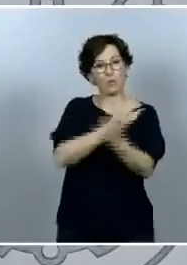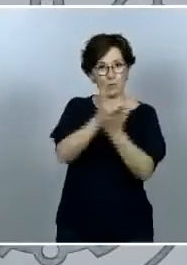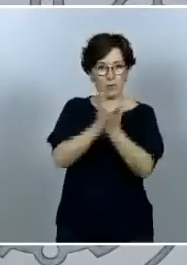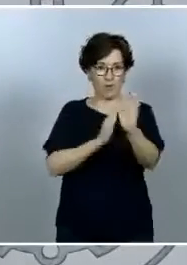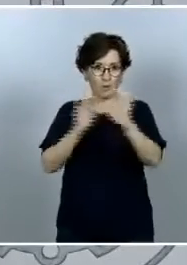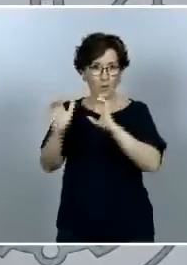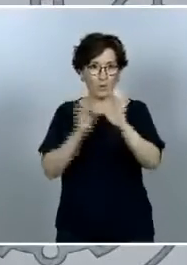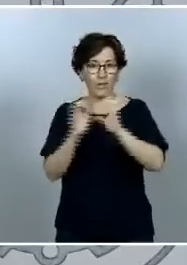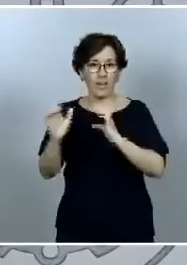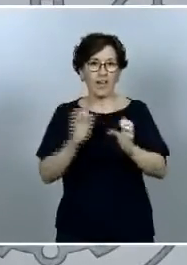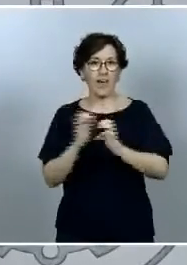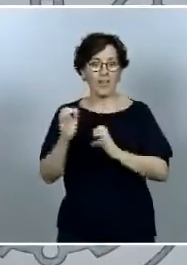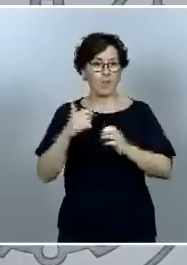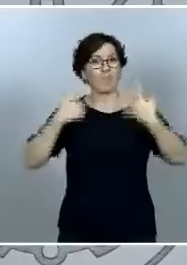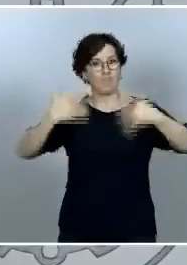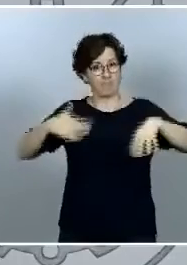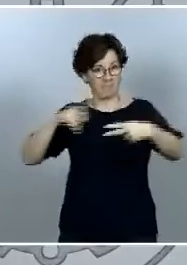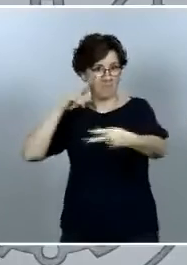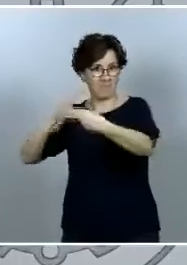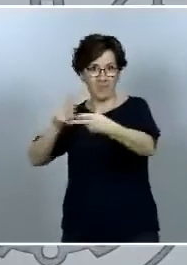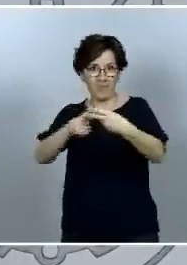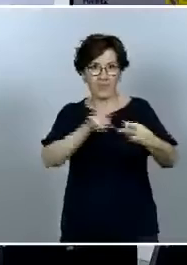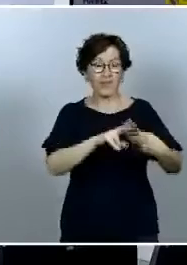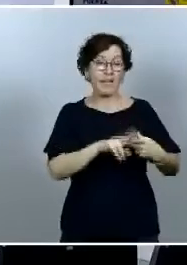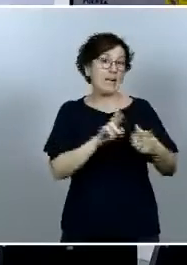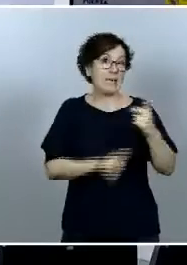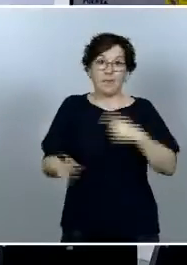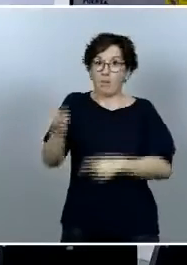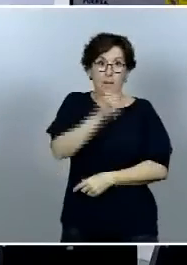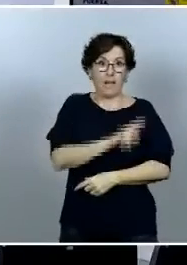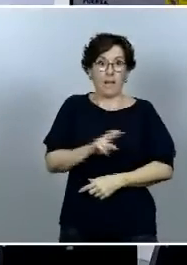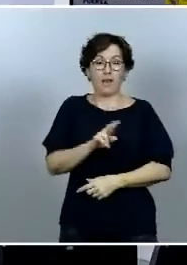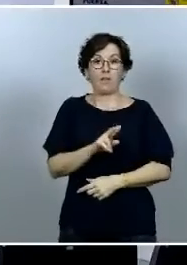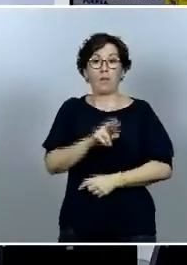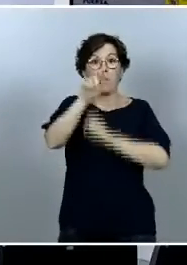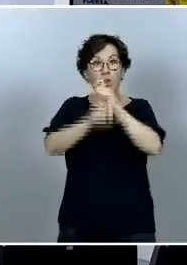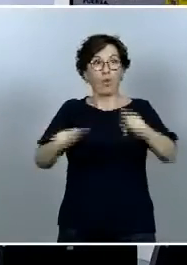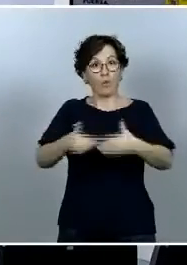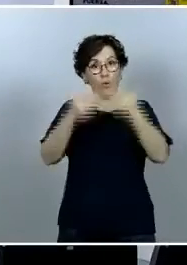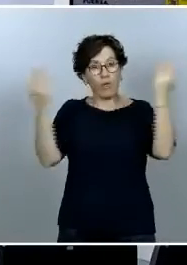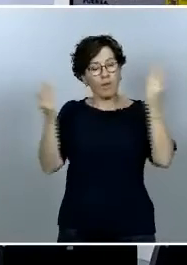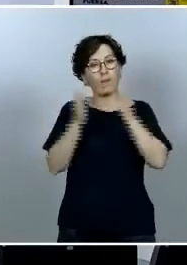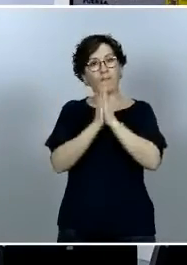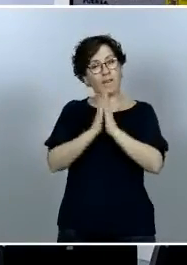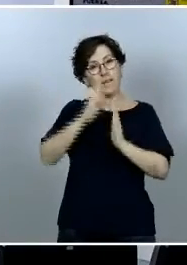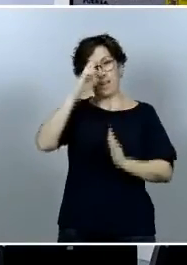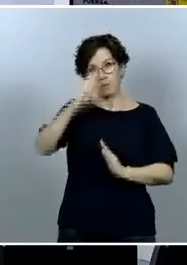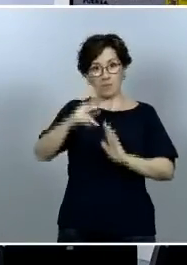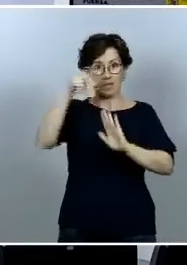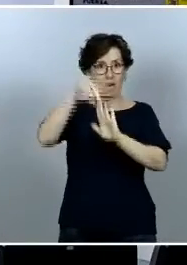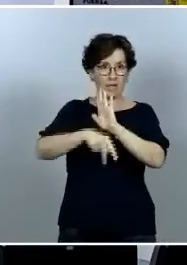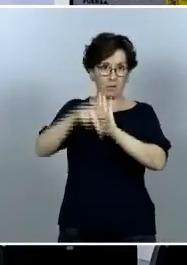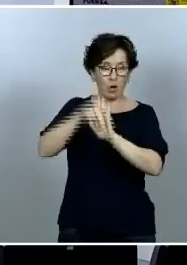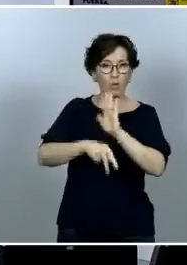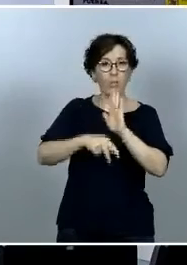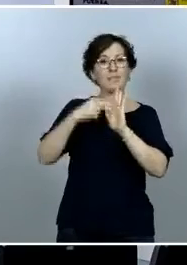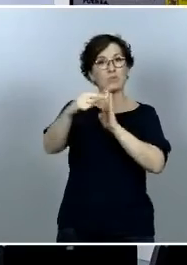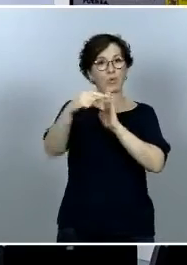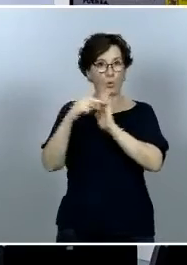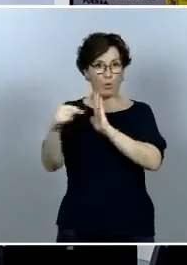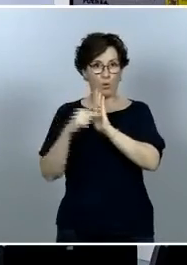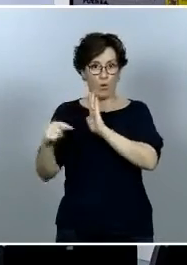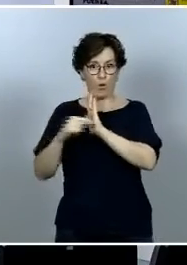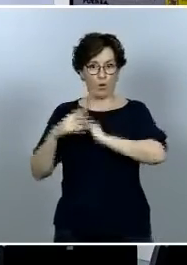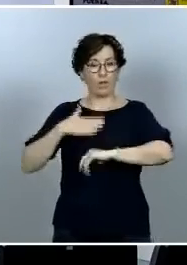nos alegramos mucho y reiterando como siempre a todos los ciudadanos que respeten las normas y las instrucciones que se dan desde el